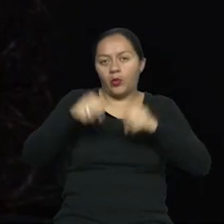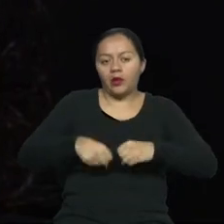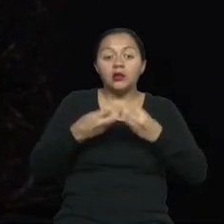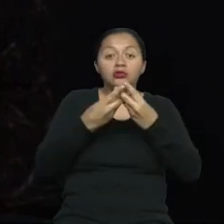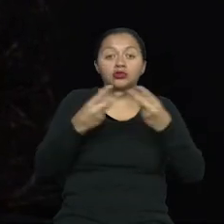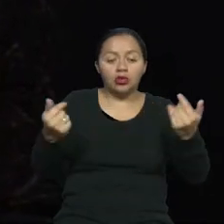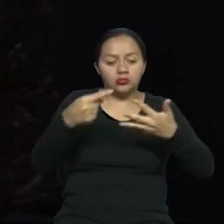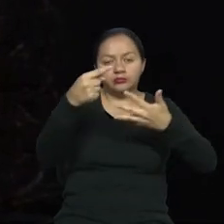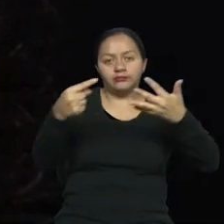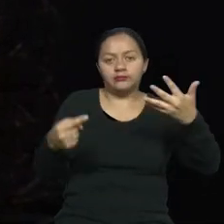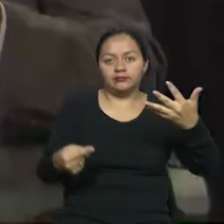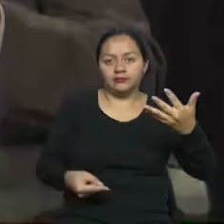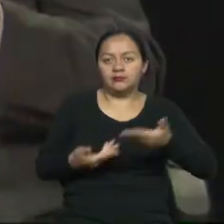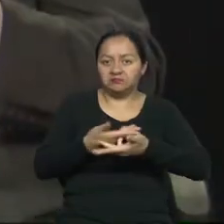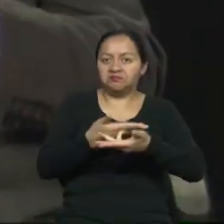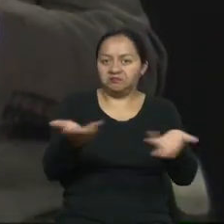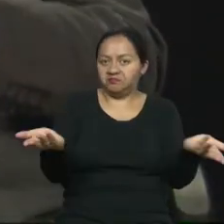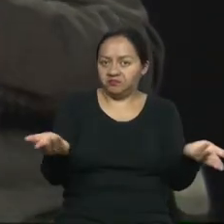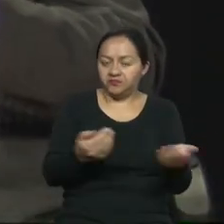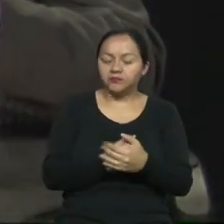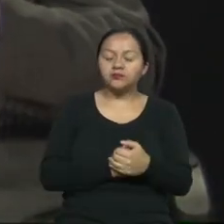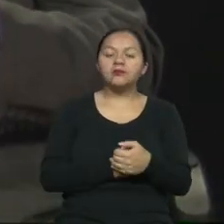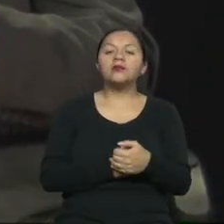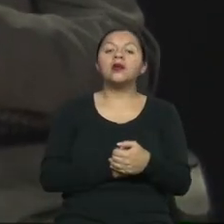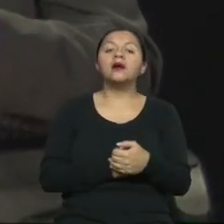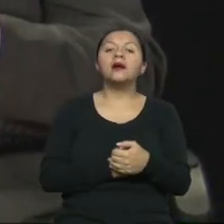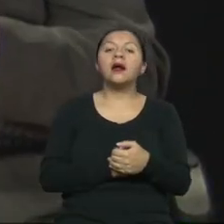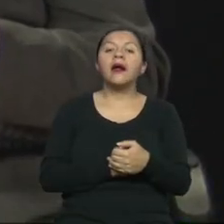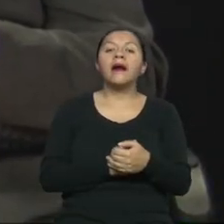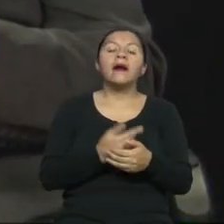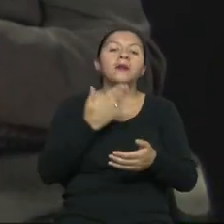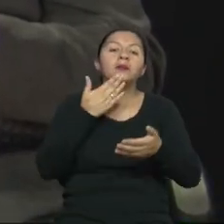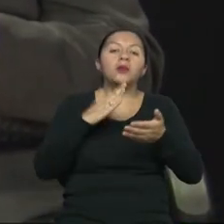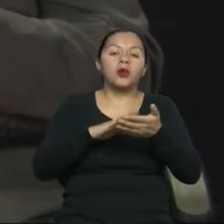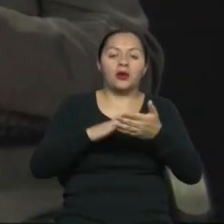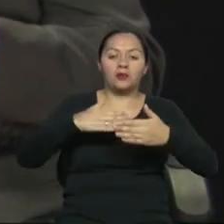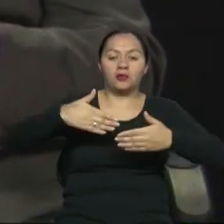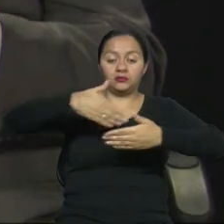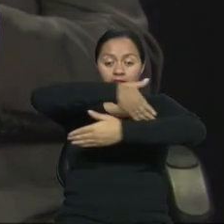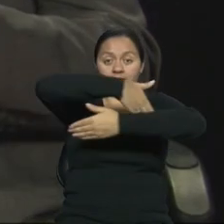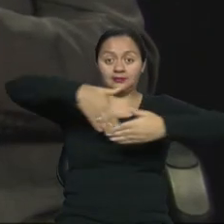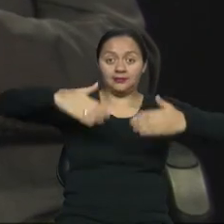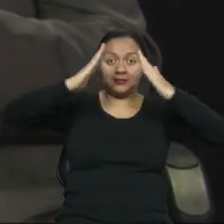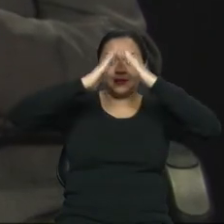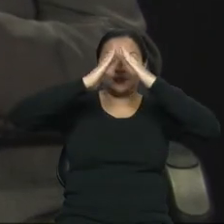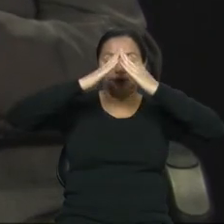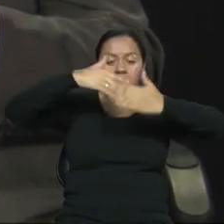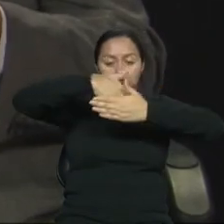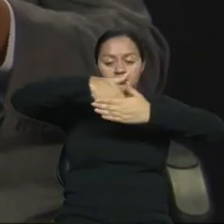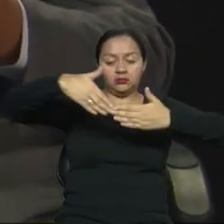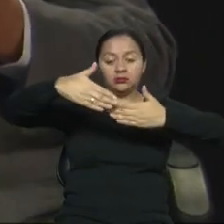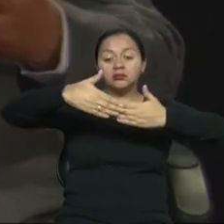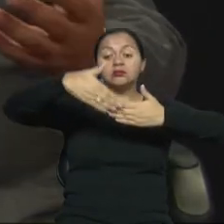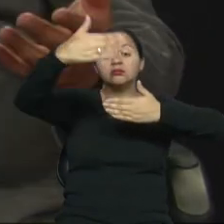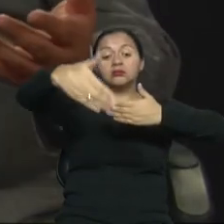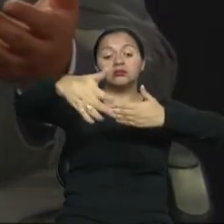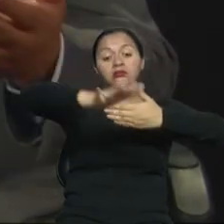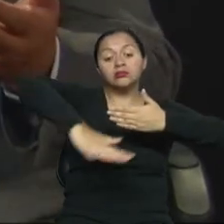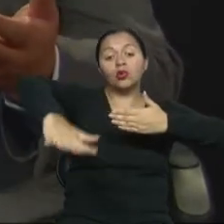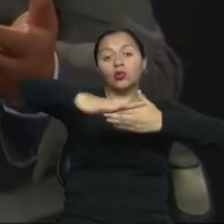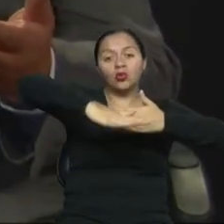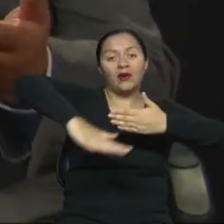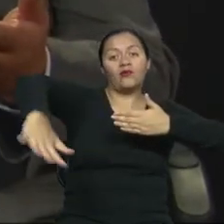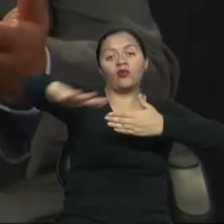que pueden aplicarse en todos los entornos. Cuando hablamos de la calle hacia afuera, ¿qué pasa de la calle hacia adentro? Cuando tenemos una